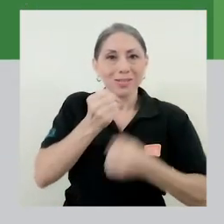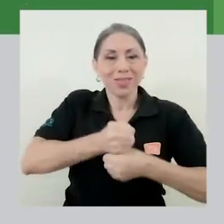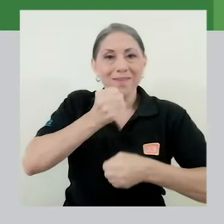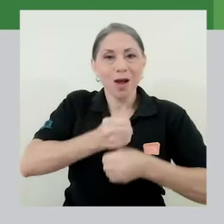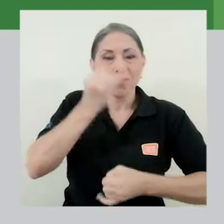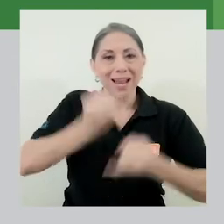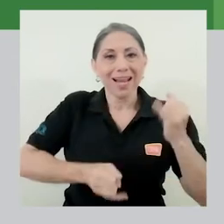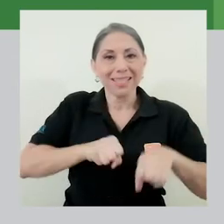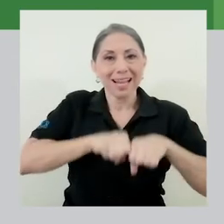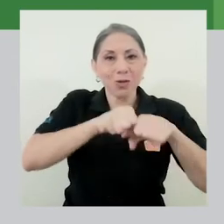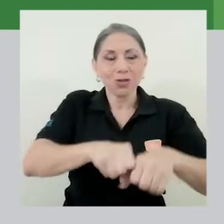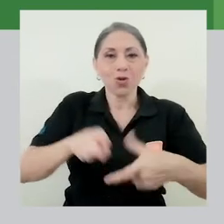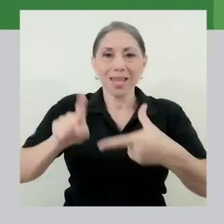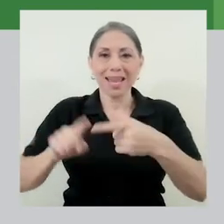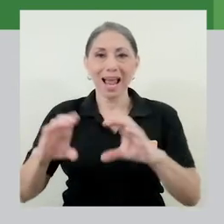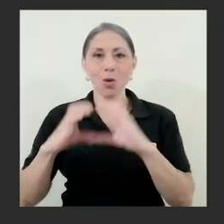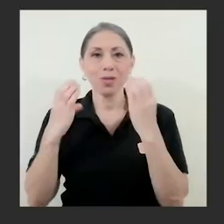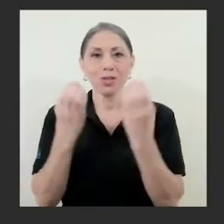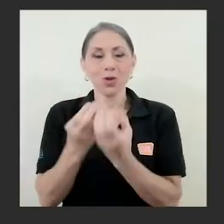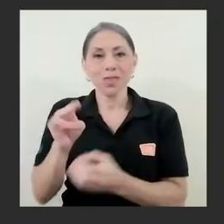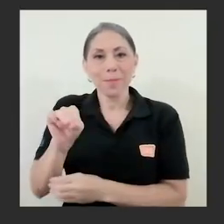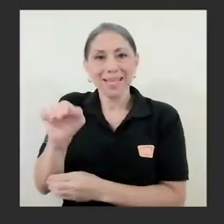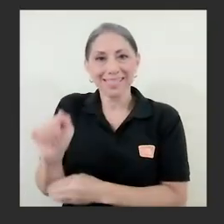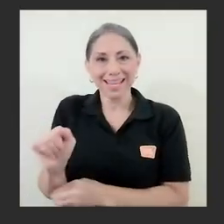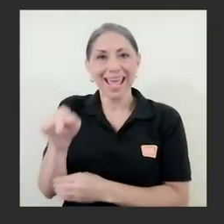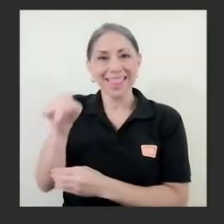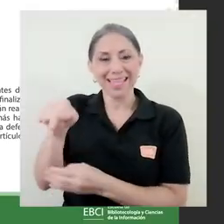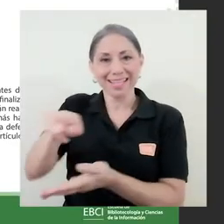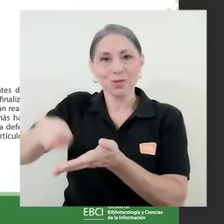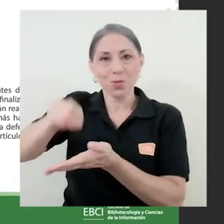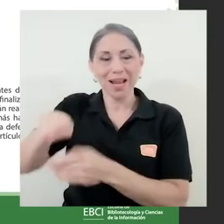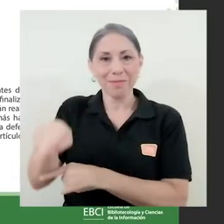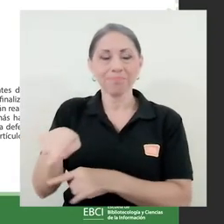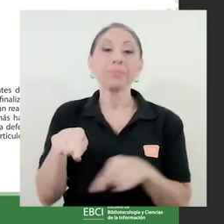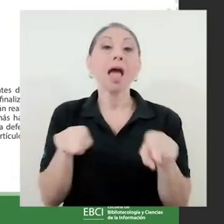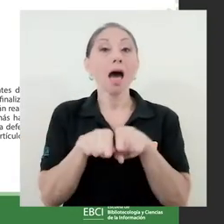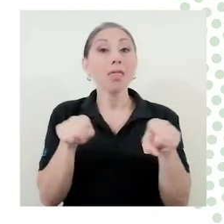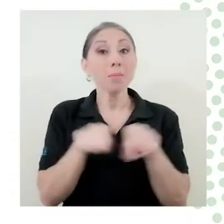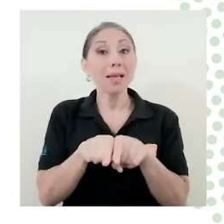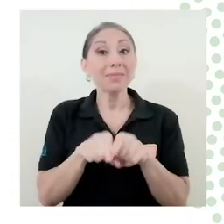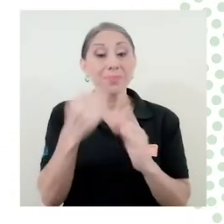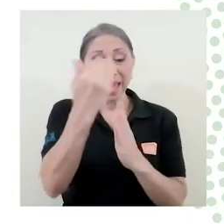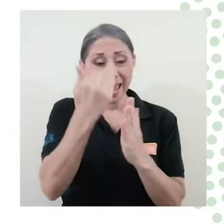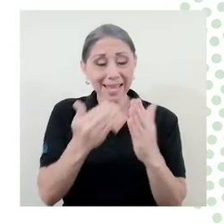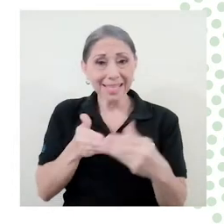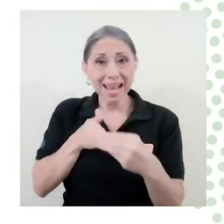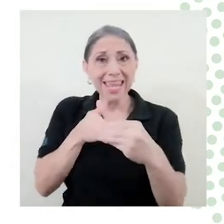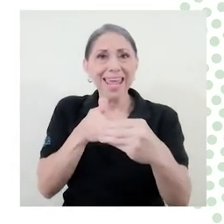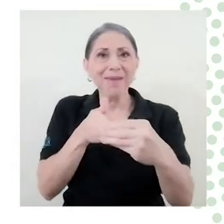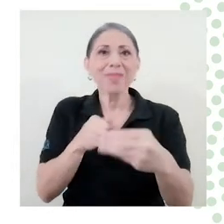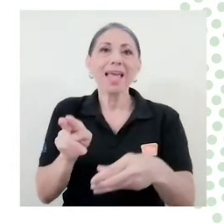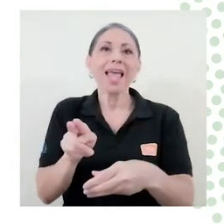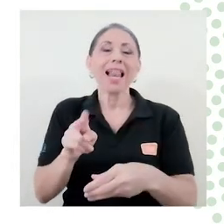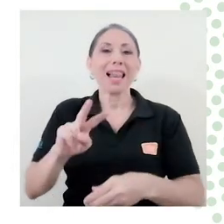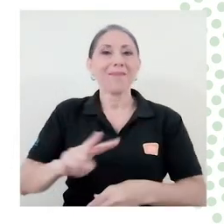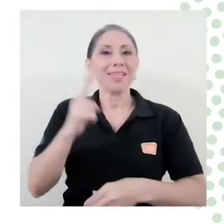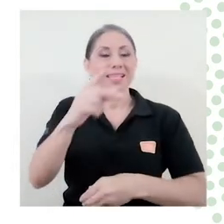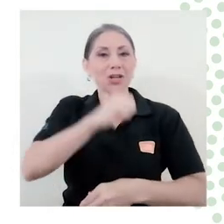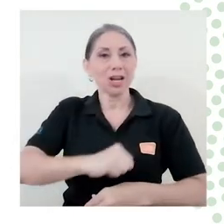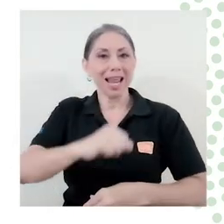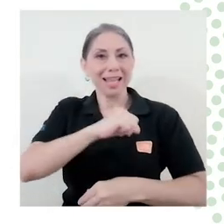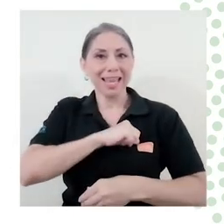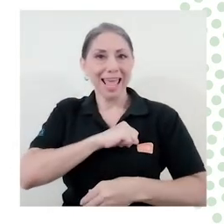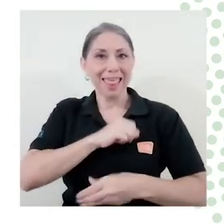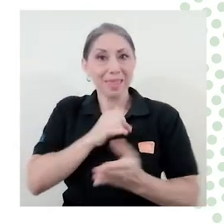la Comisión de Trabajos Finales de Graduación y la Comisión de Maestría de esta escuela. Además, la guía fue tomada como base por la